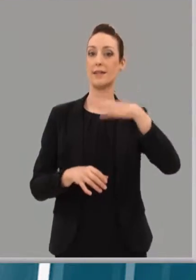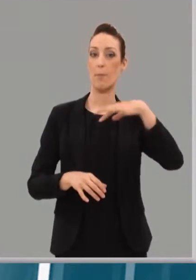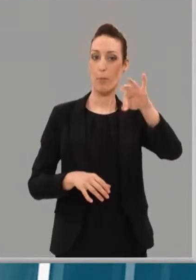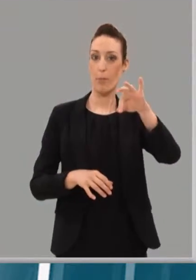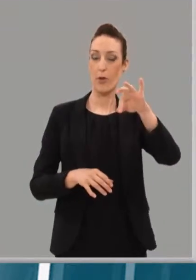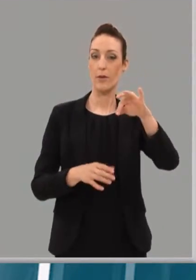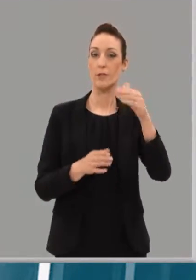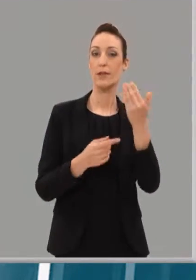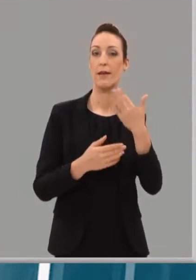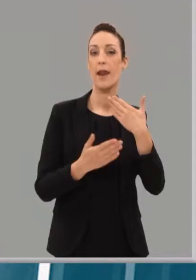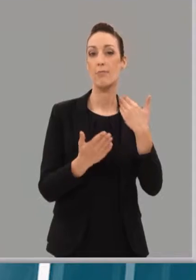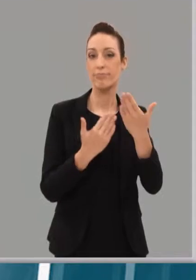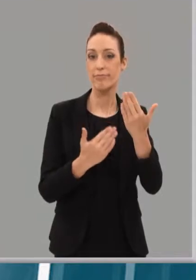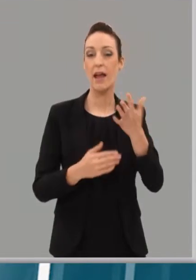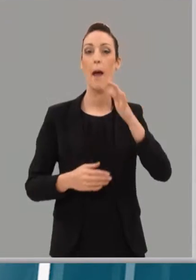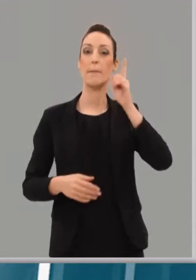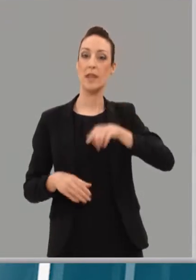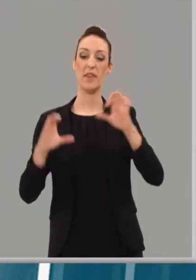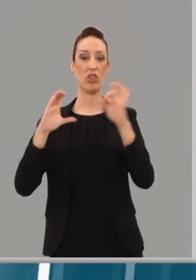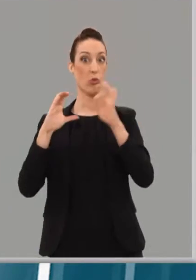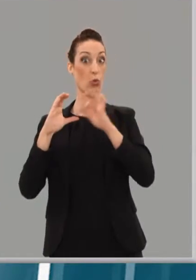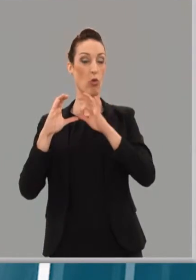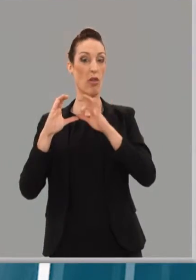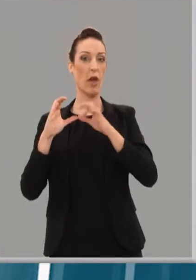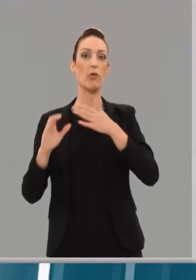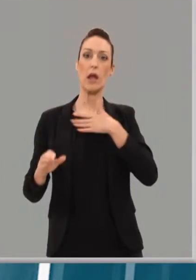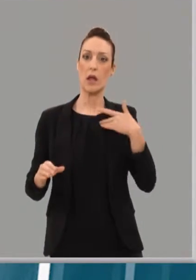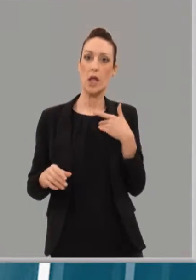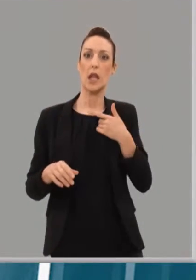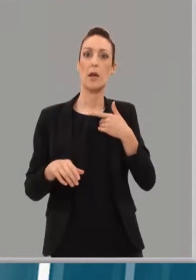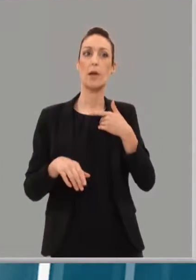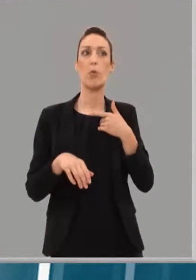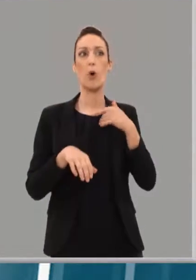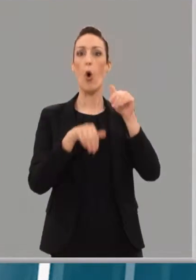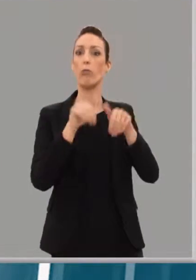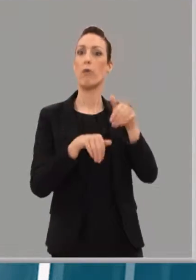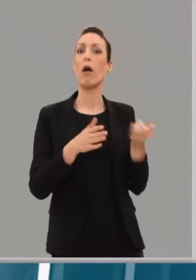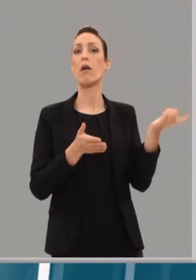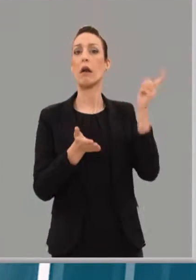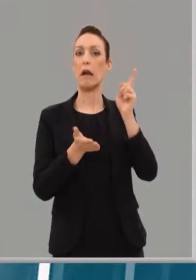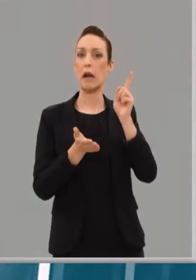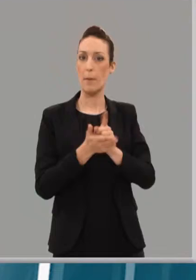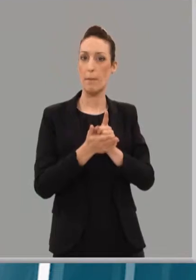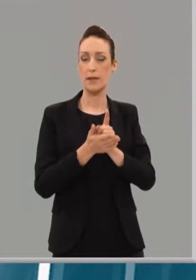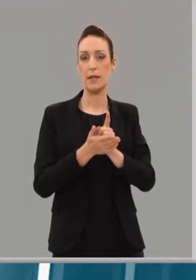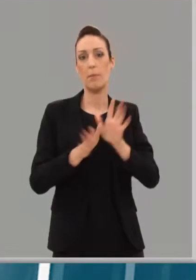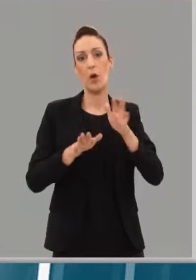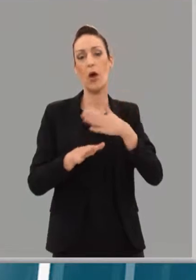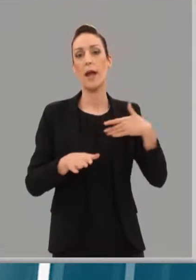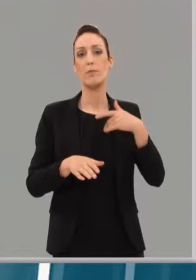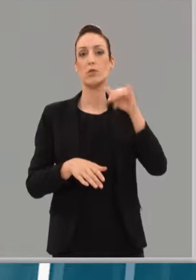por el momento, a repetir incluso un acuerdo de investidura. Vamos a empezar a trabajar para hacer avanzar La Rioja.